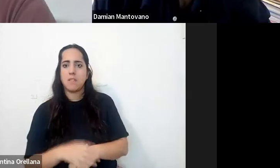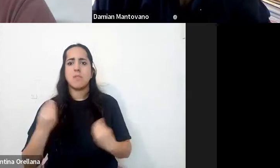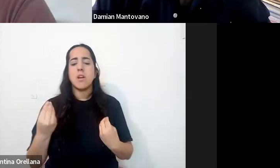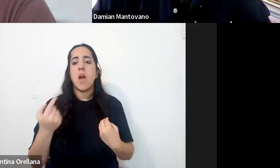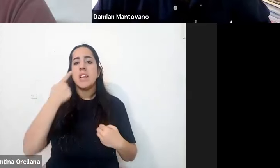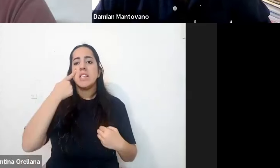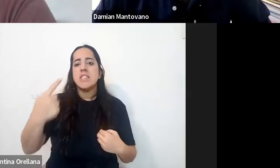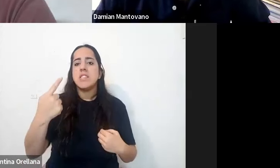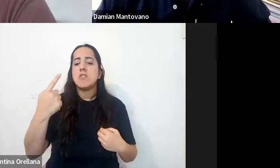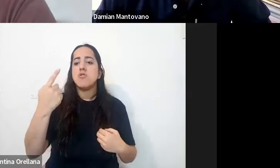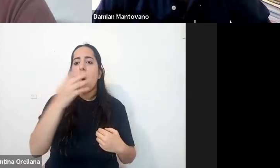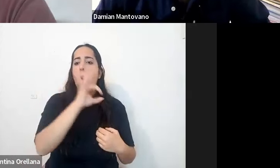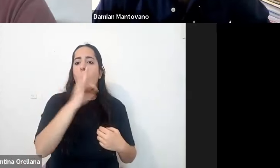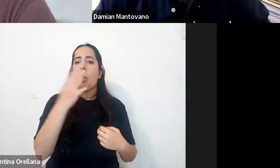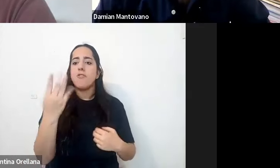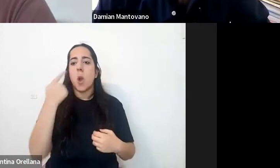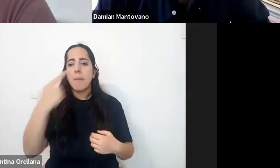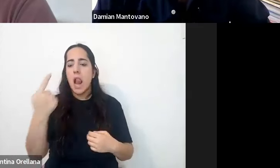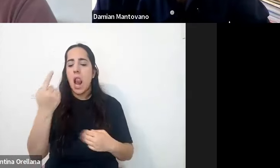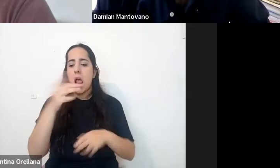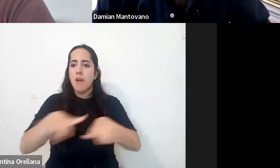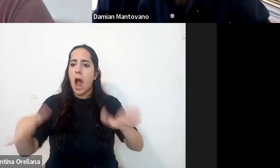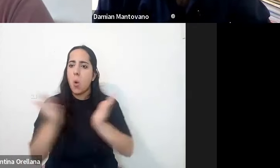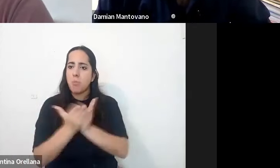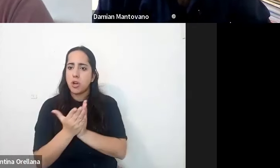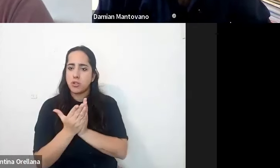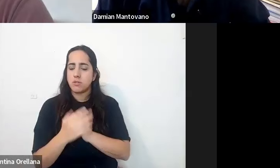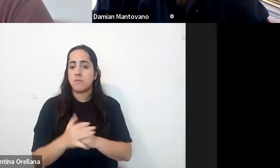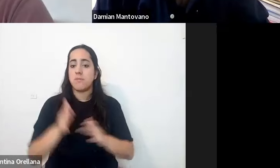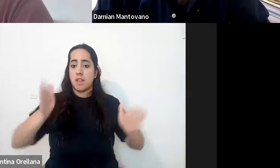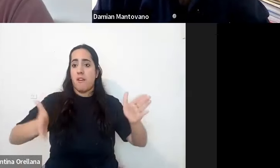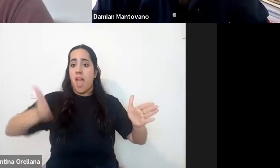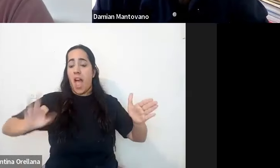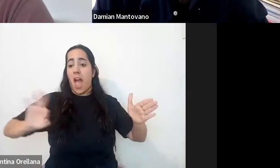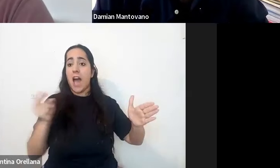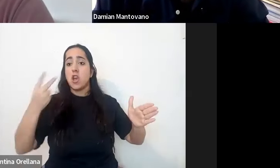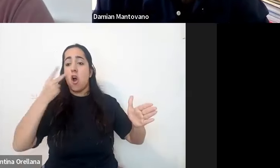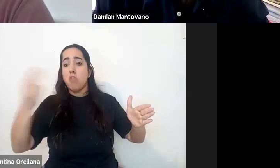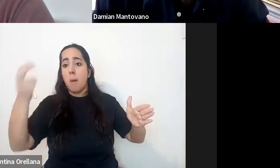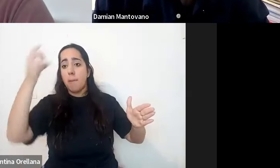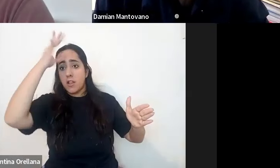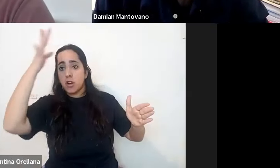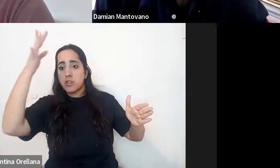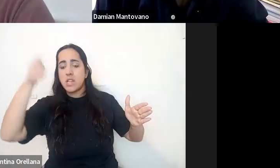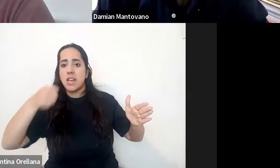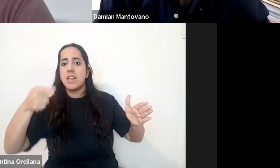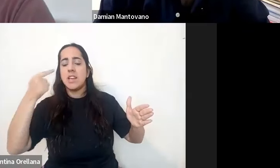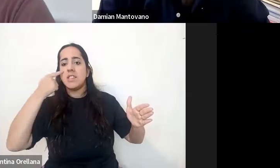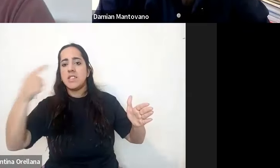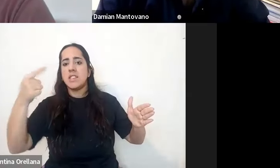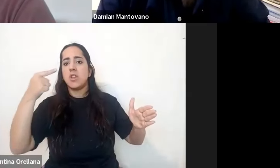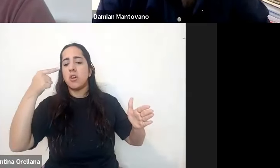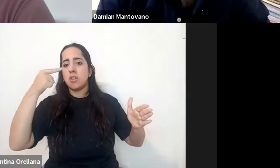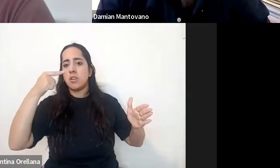104.000 alumnos promedio y en el 2012 ya estábamos hablando de 137.000 ¿sí?